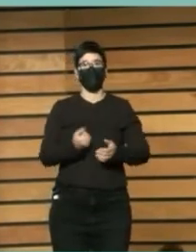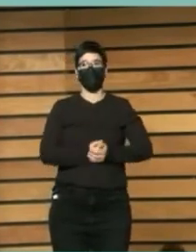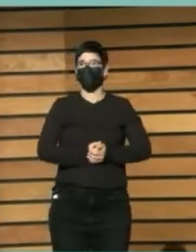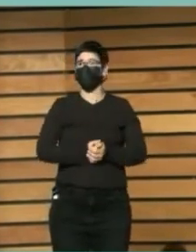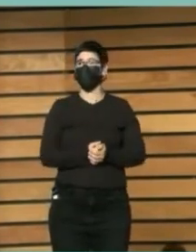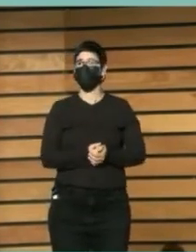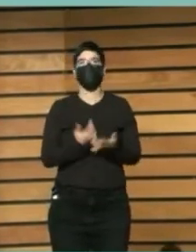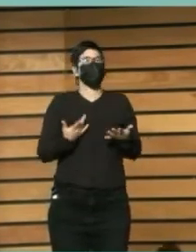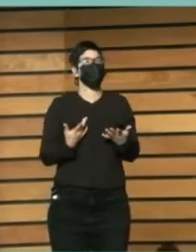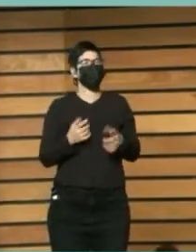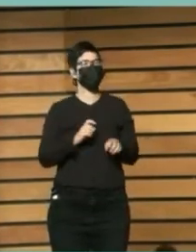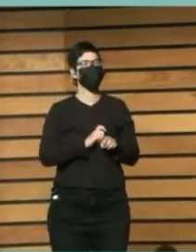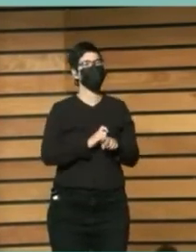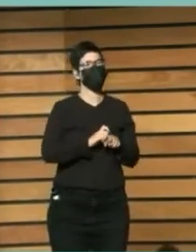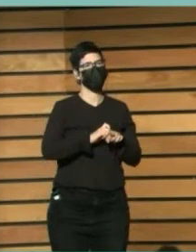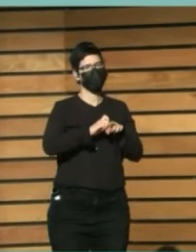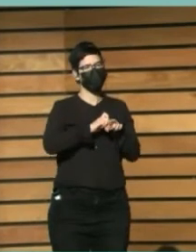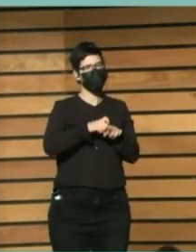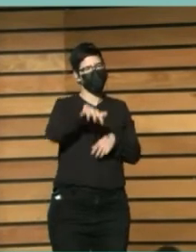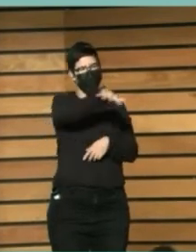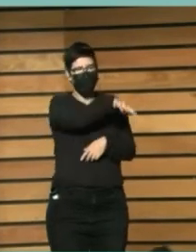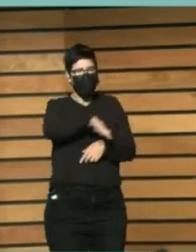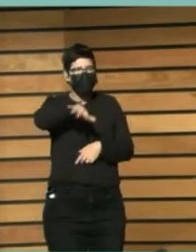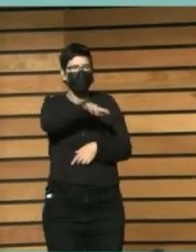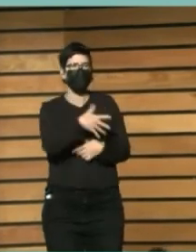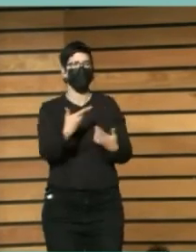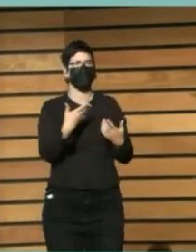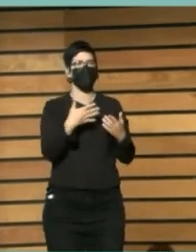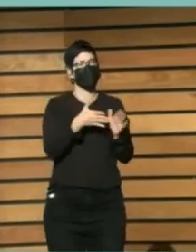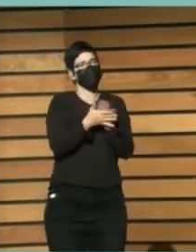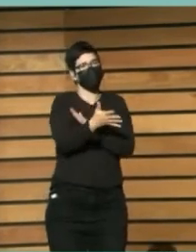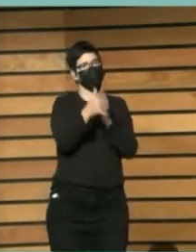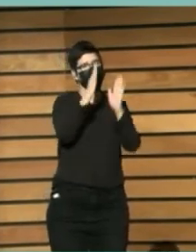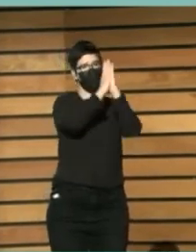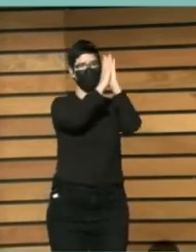Y qué tipo De espacios O de lugares Son las bibliotecas